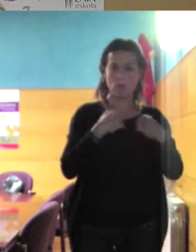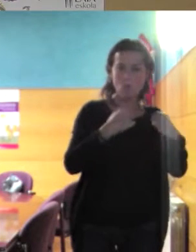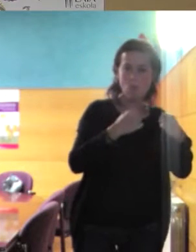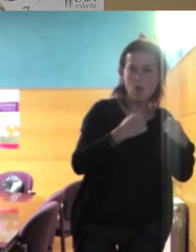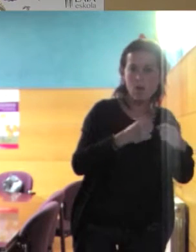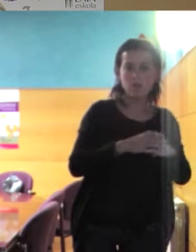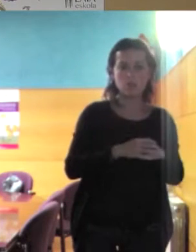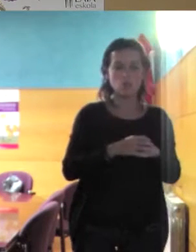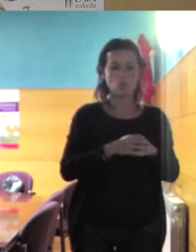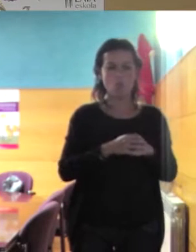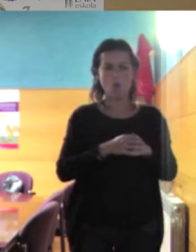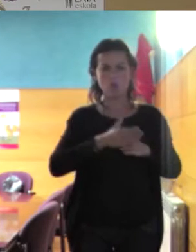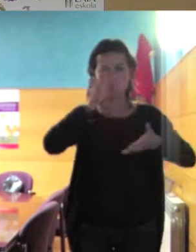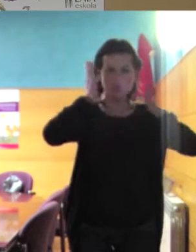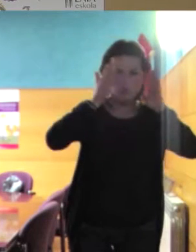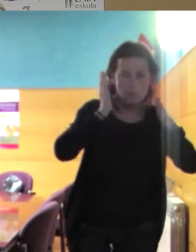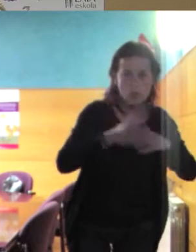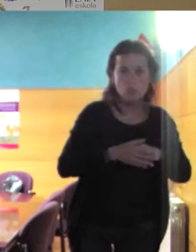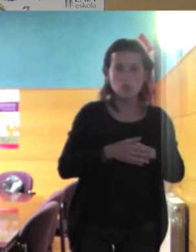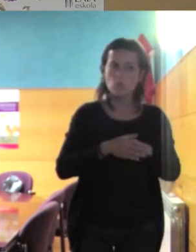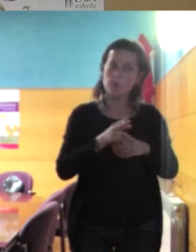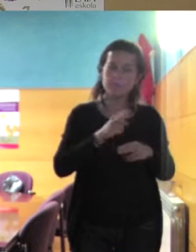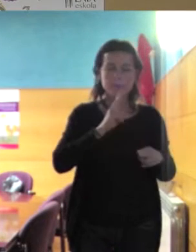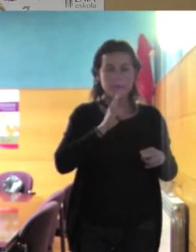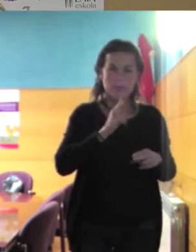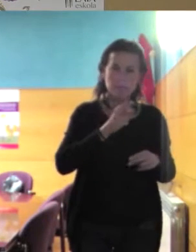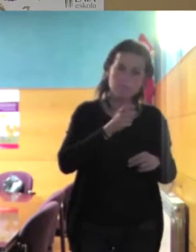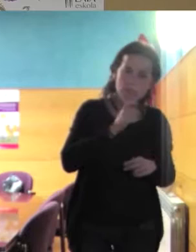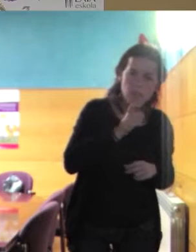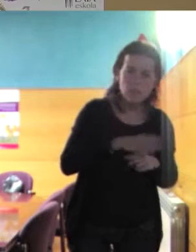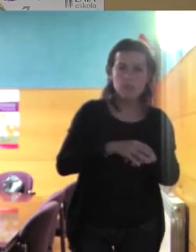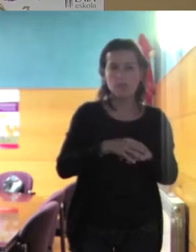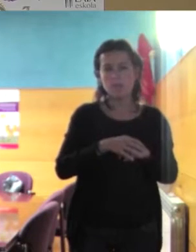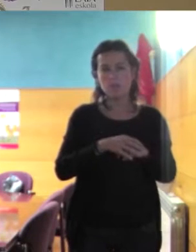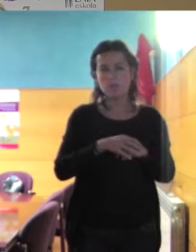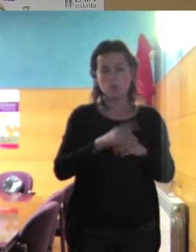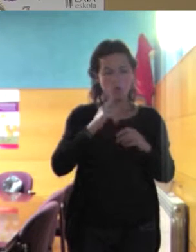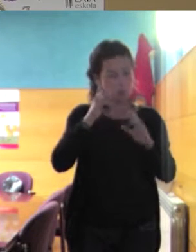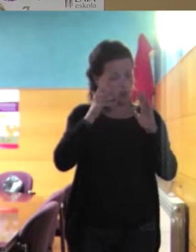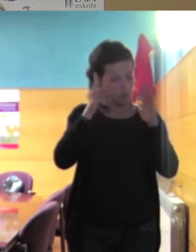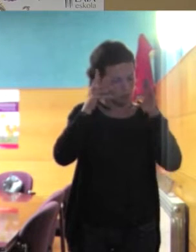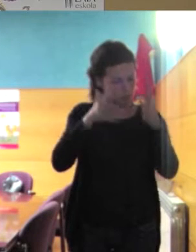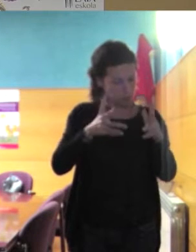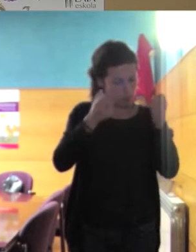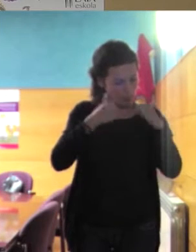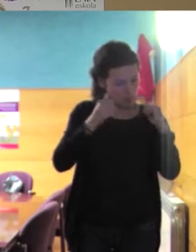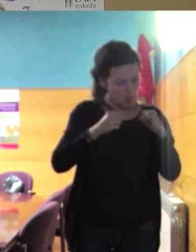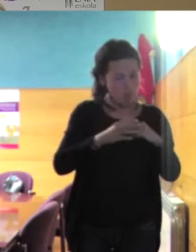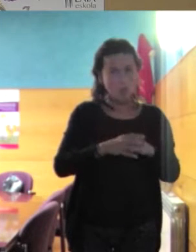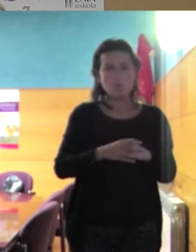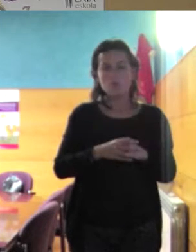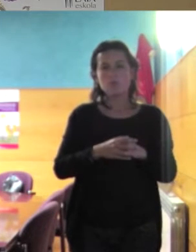más brutos son más complicados son más racionales los hombres una vez que llegan adultos